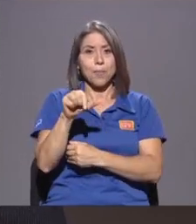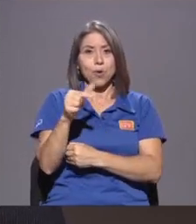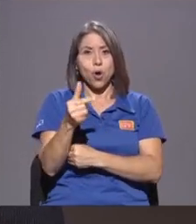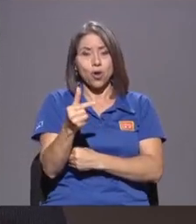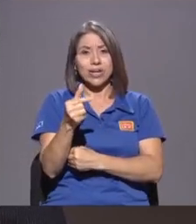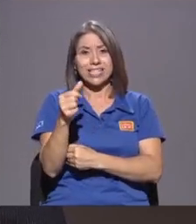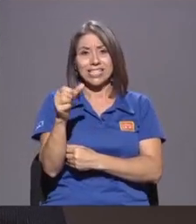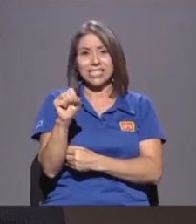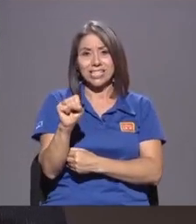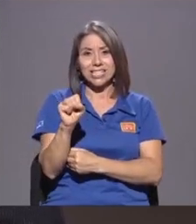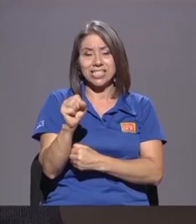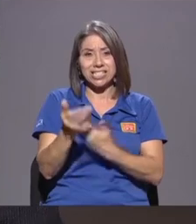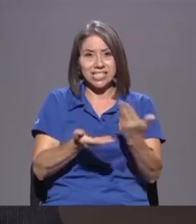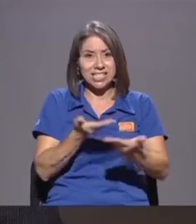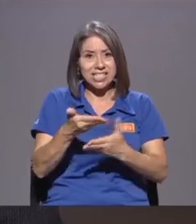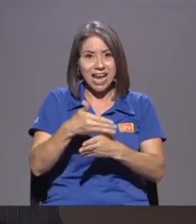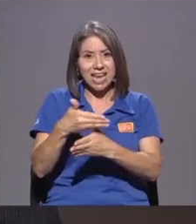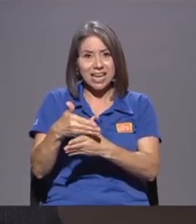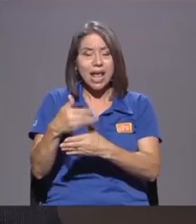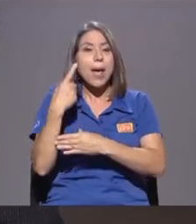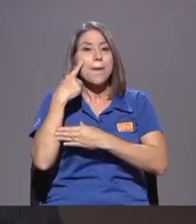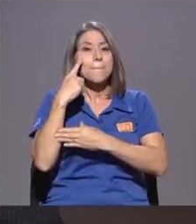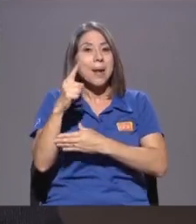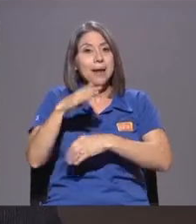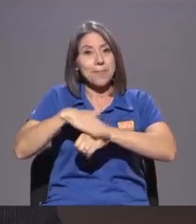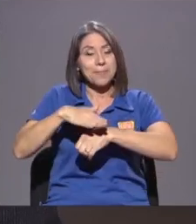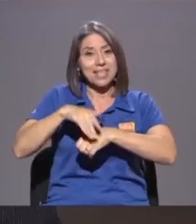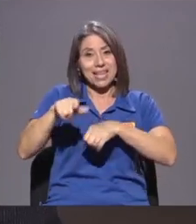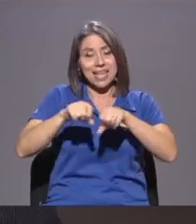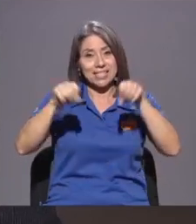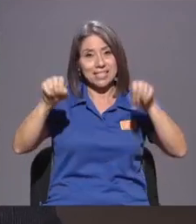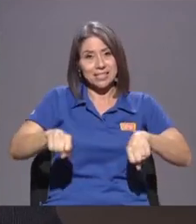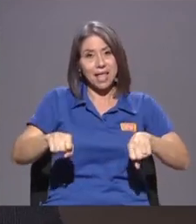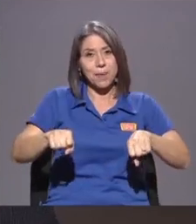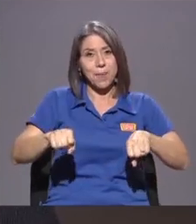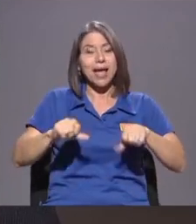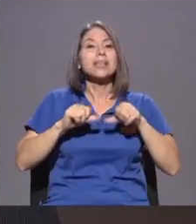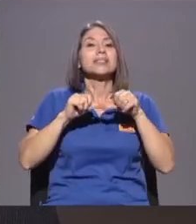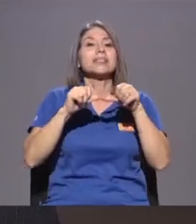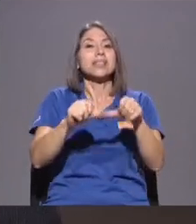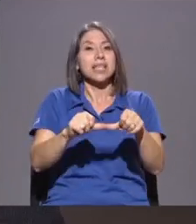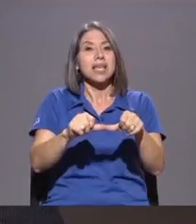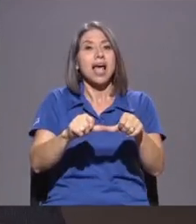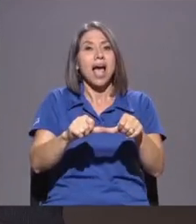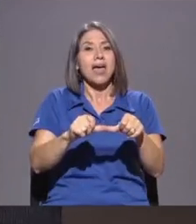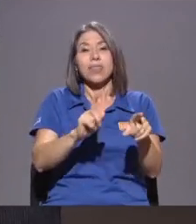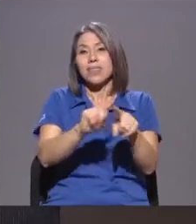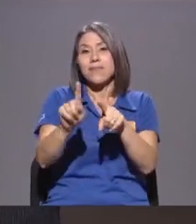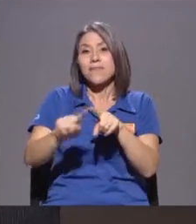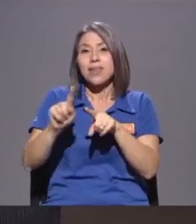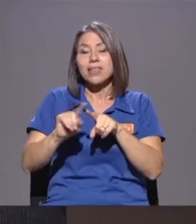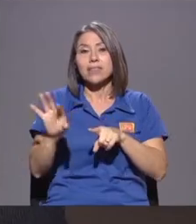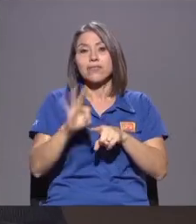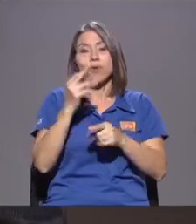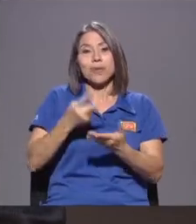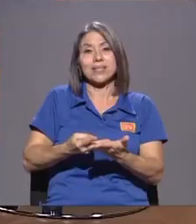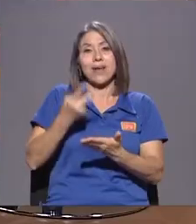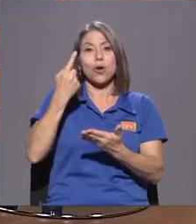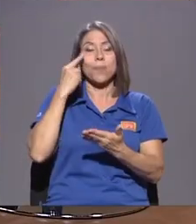Permitir Que Este Sistema Siga Agregando Otras capas De valor A todos Los que Están Afiliados